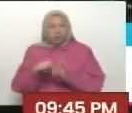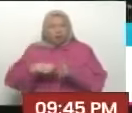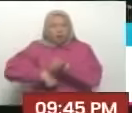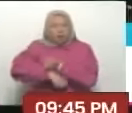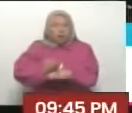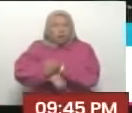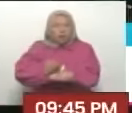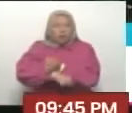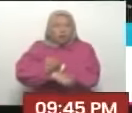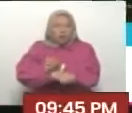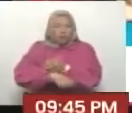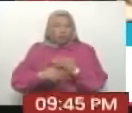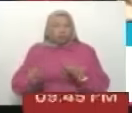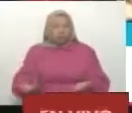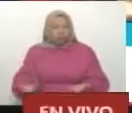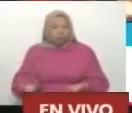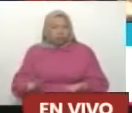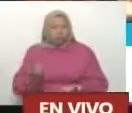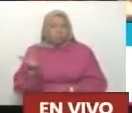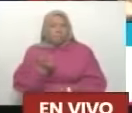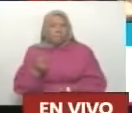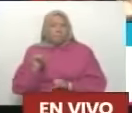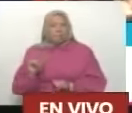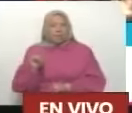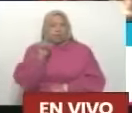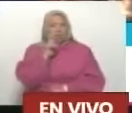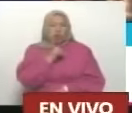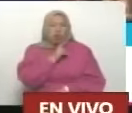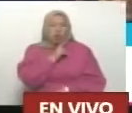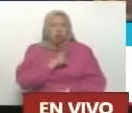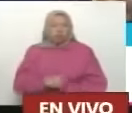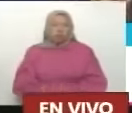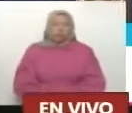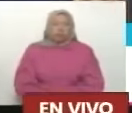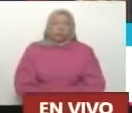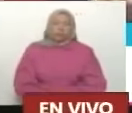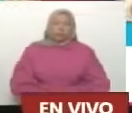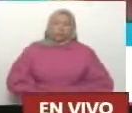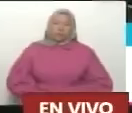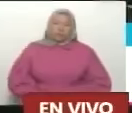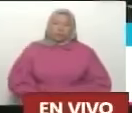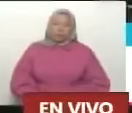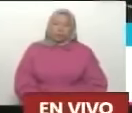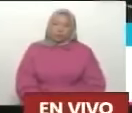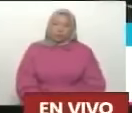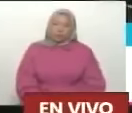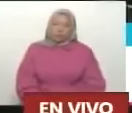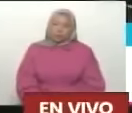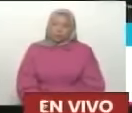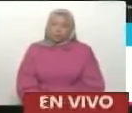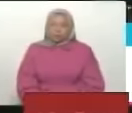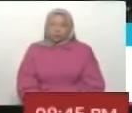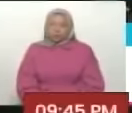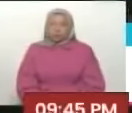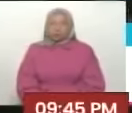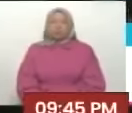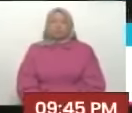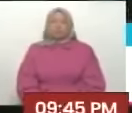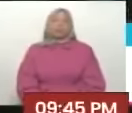Dos Ronaldo. Bueno, muchachos, ¿cómo va la creación de contenidos? ¿Qué me pueden decir? Cuéntame, Ronaldo. Ronald.